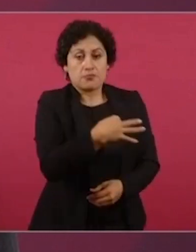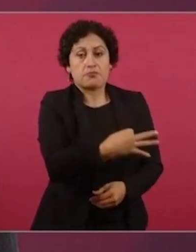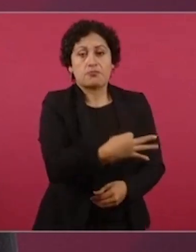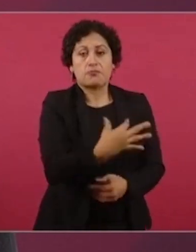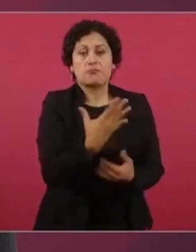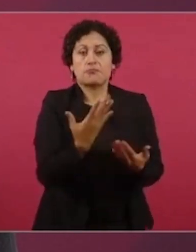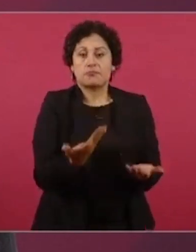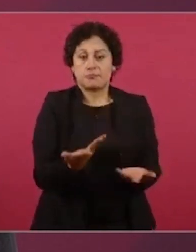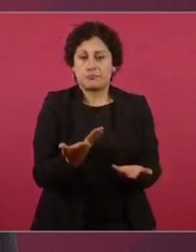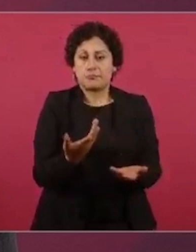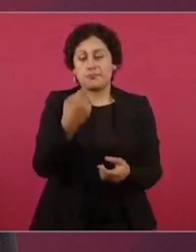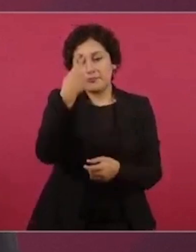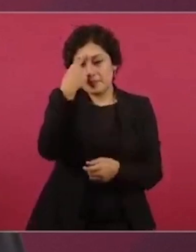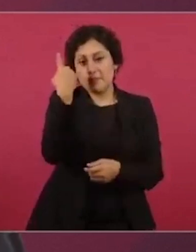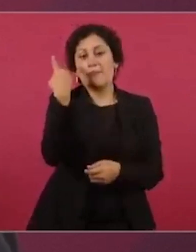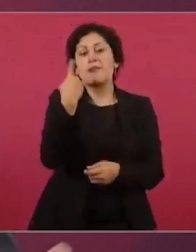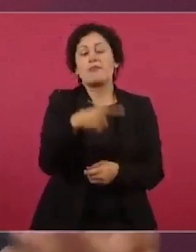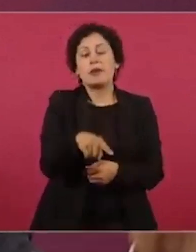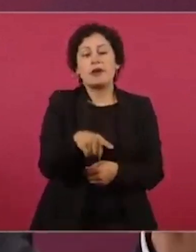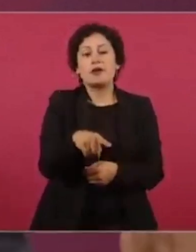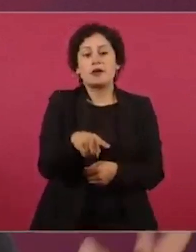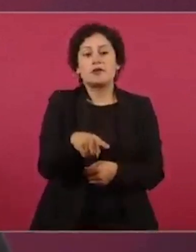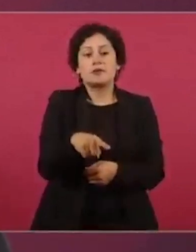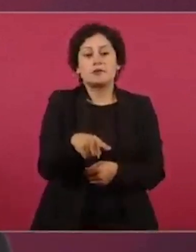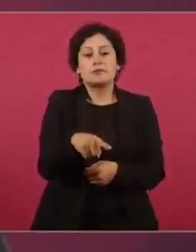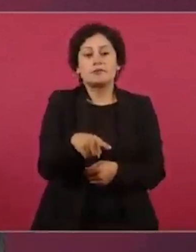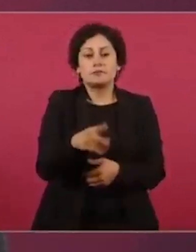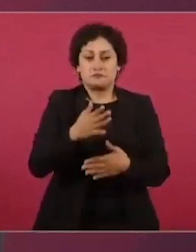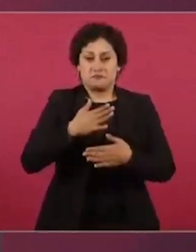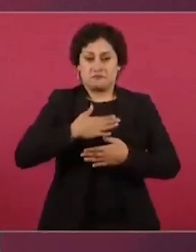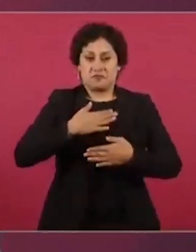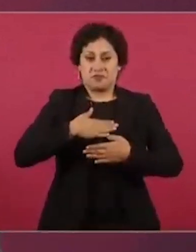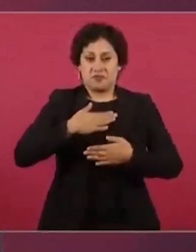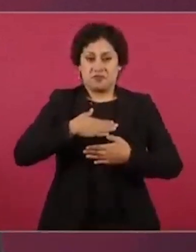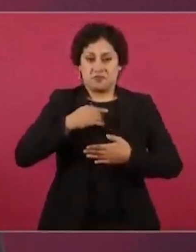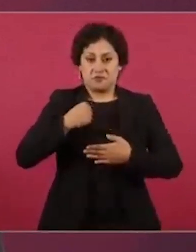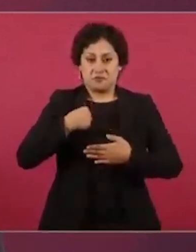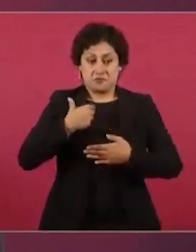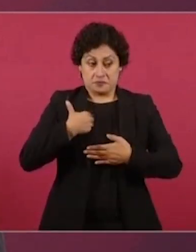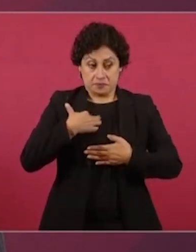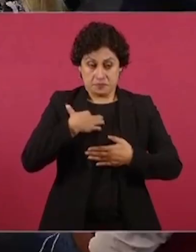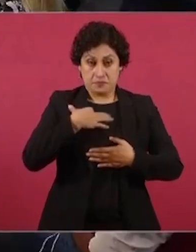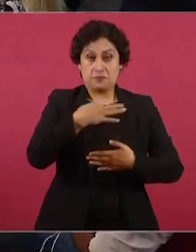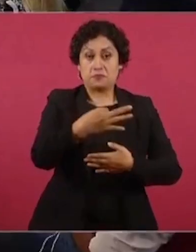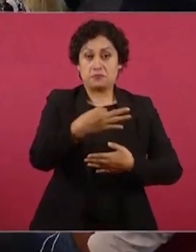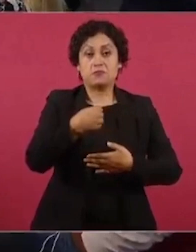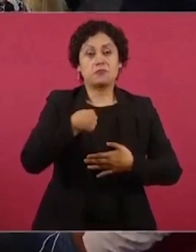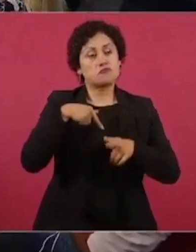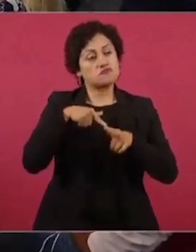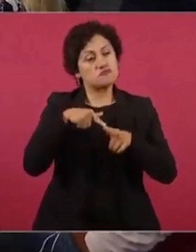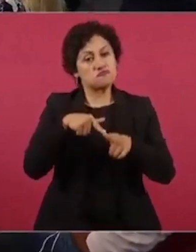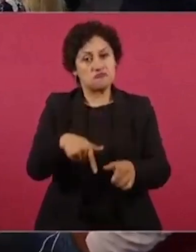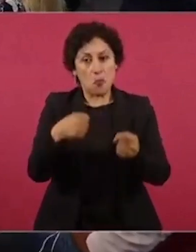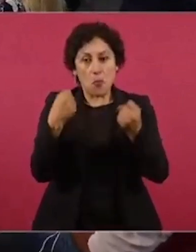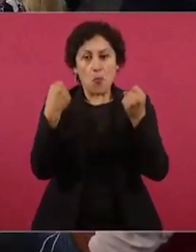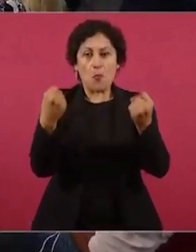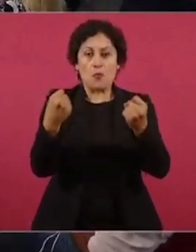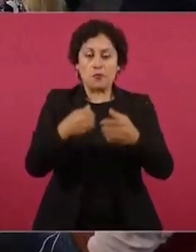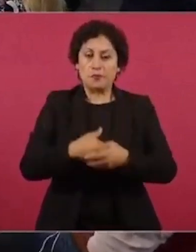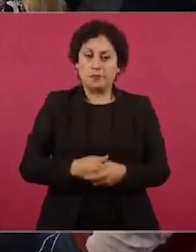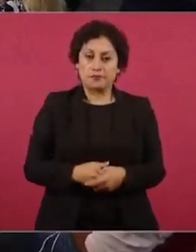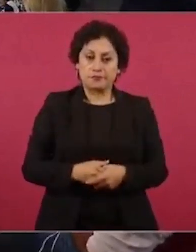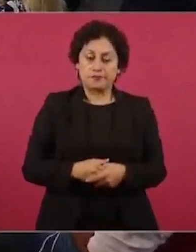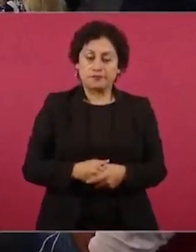el poder, que